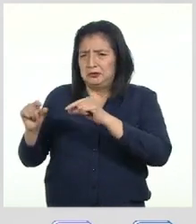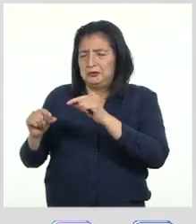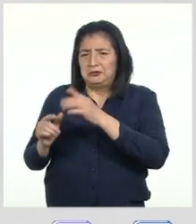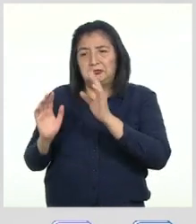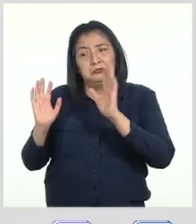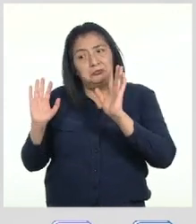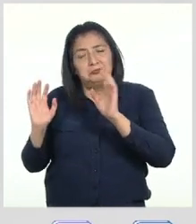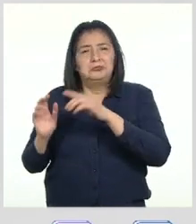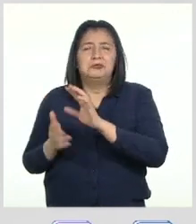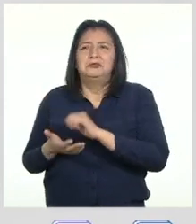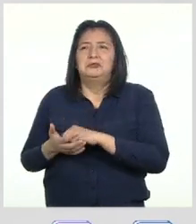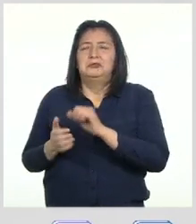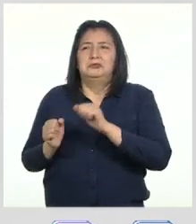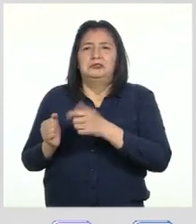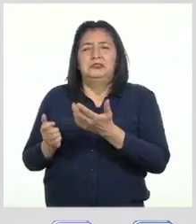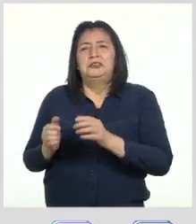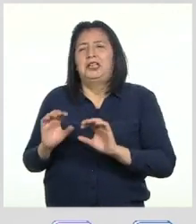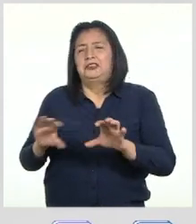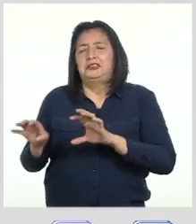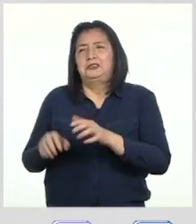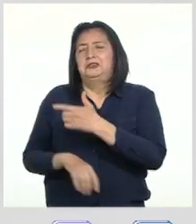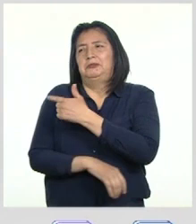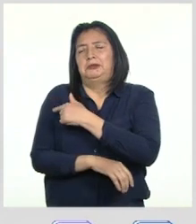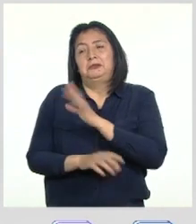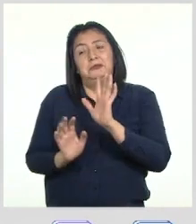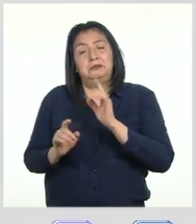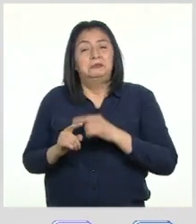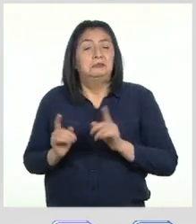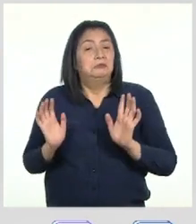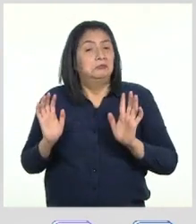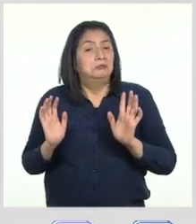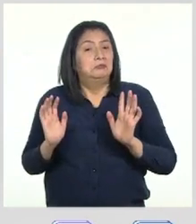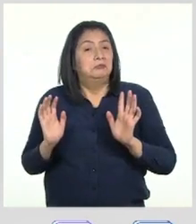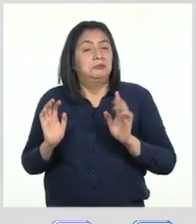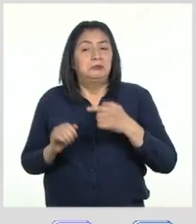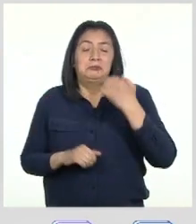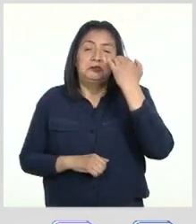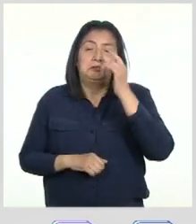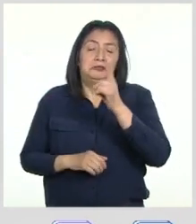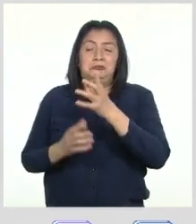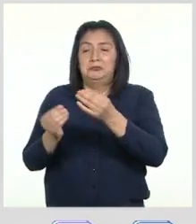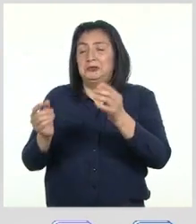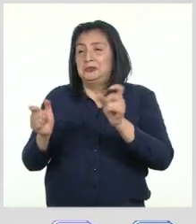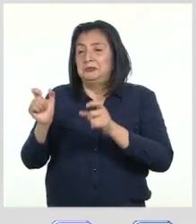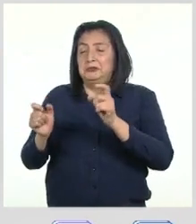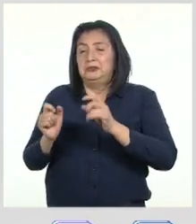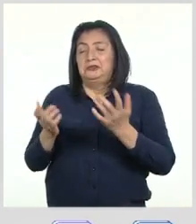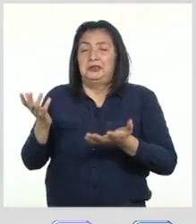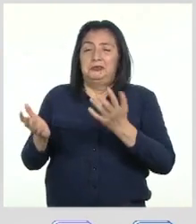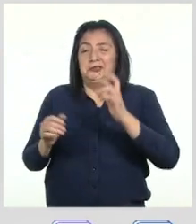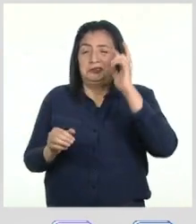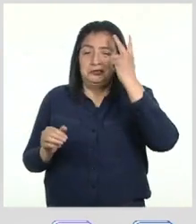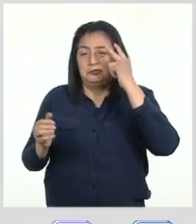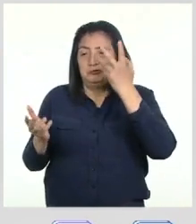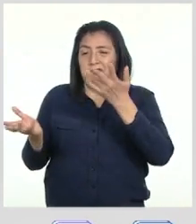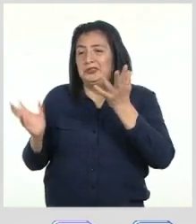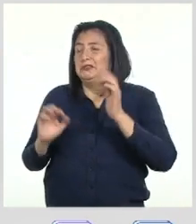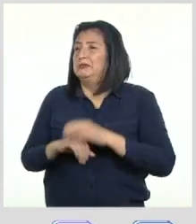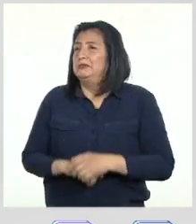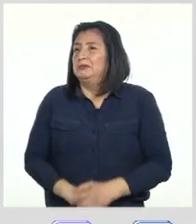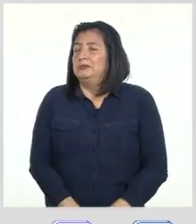supuestamente está produciendo la vacuna Entonces, imagino que a muchas personas les puede generar confusión